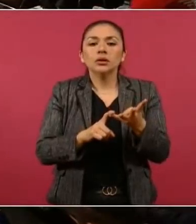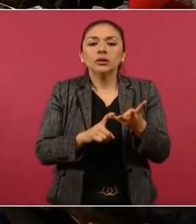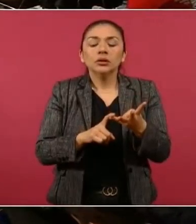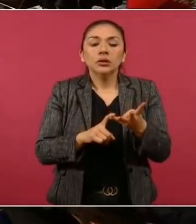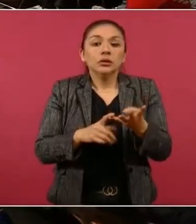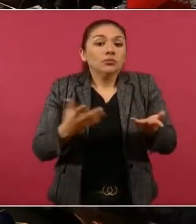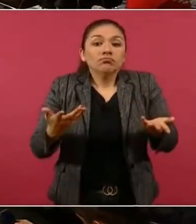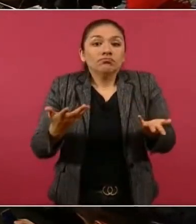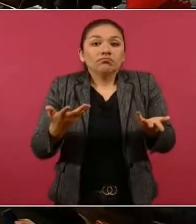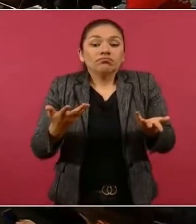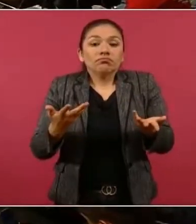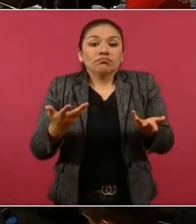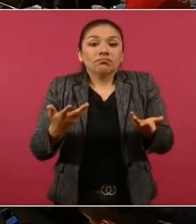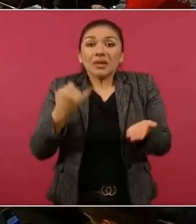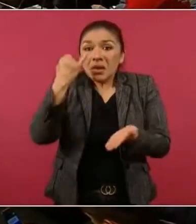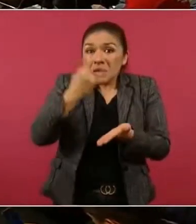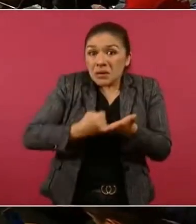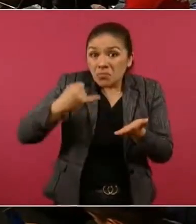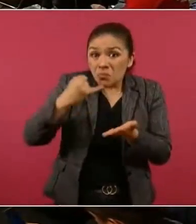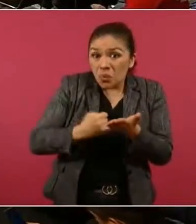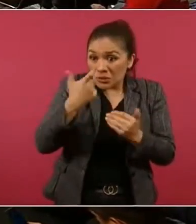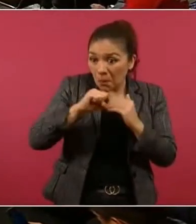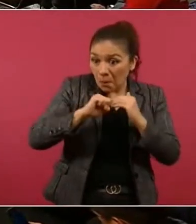Bueno, no hemos aumentado impuestos.